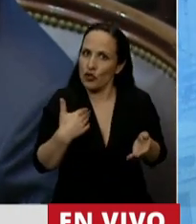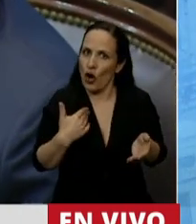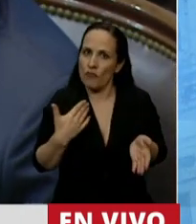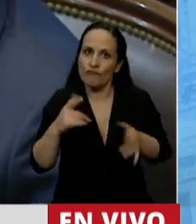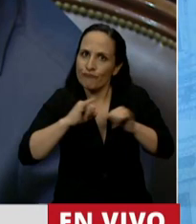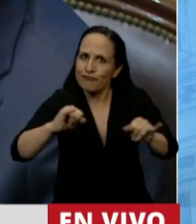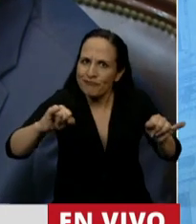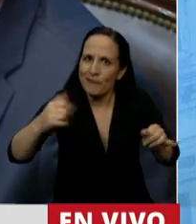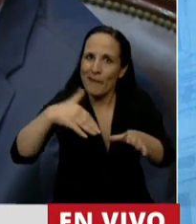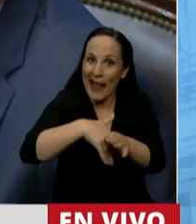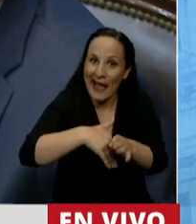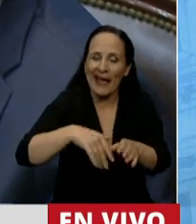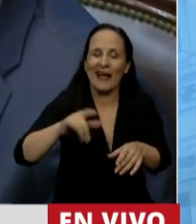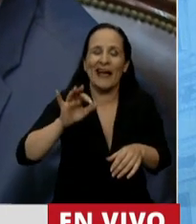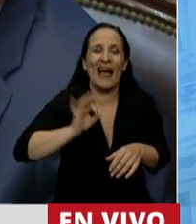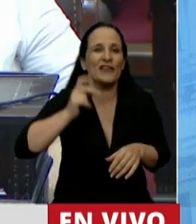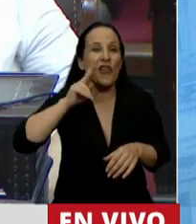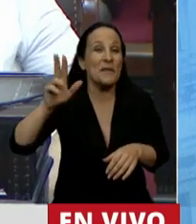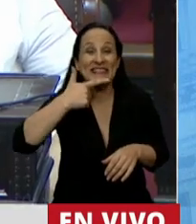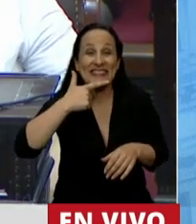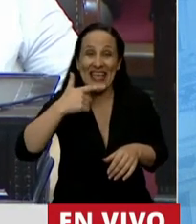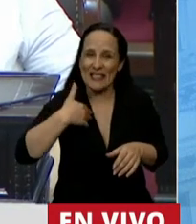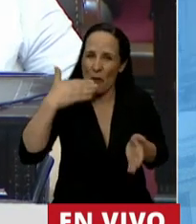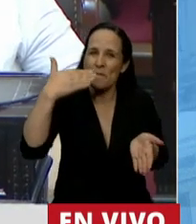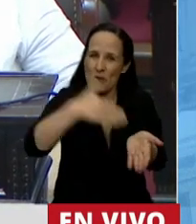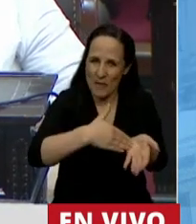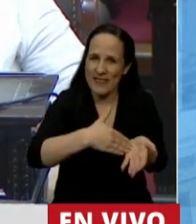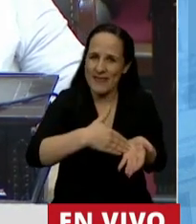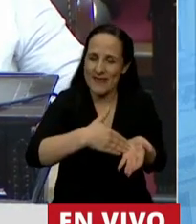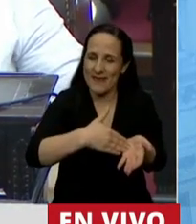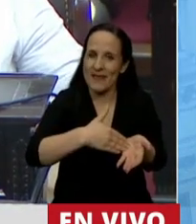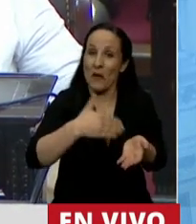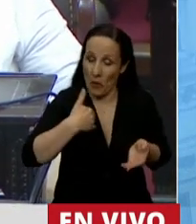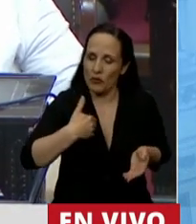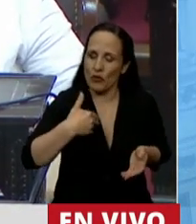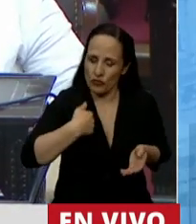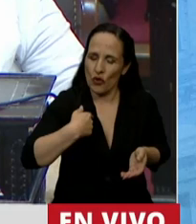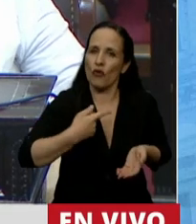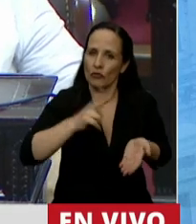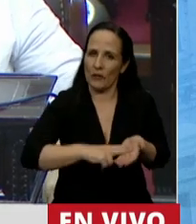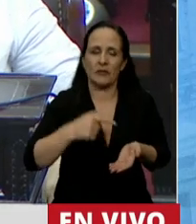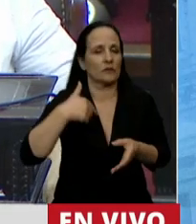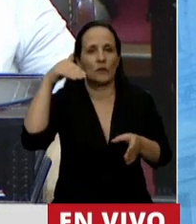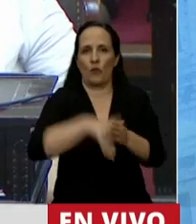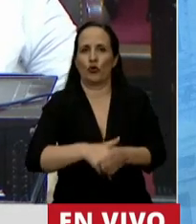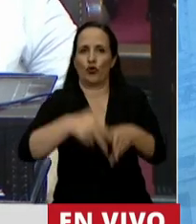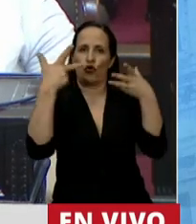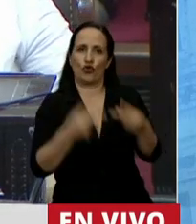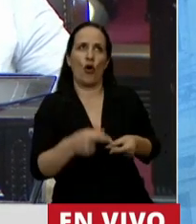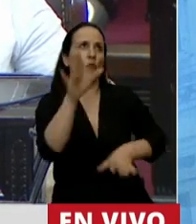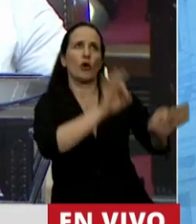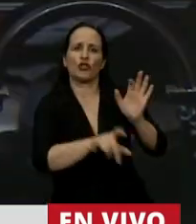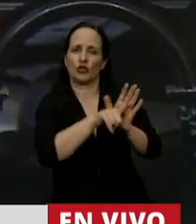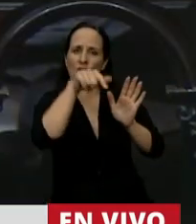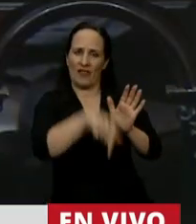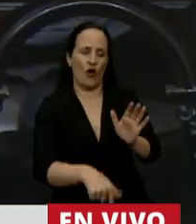de campaña hecha allá en el año 2017, voy a reafirmar mi voto negativo ante el proyecto